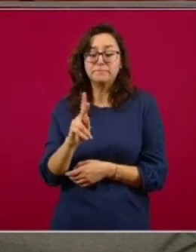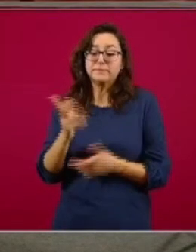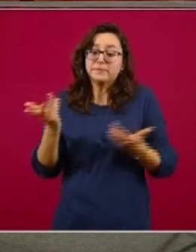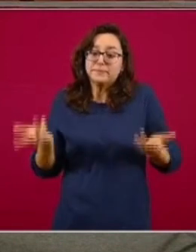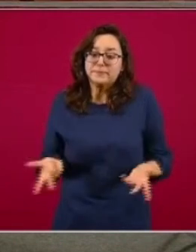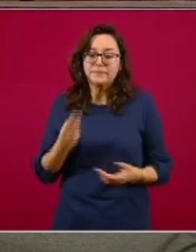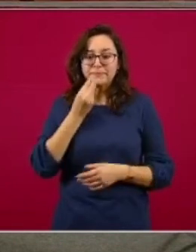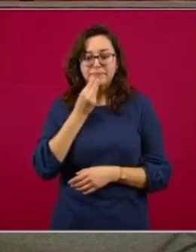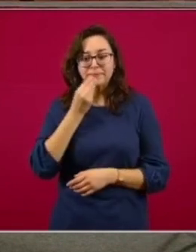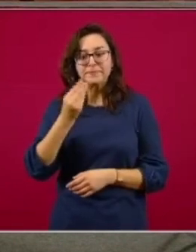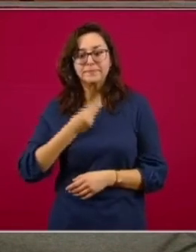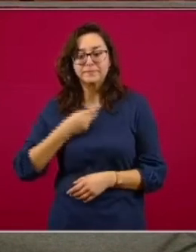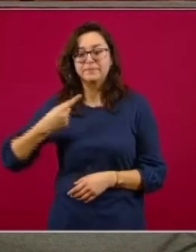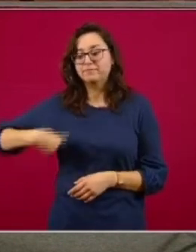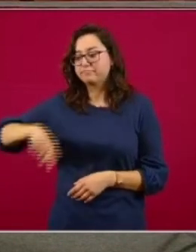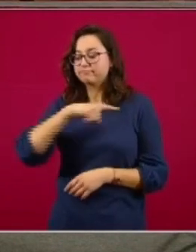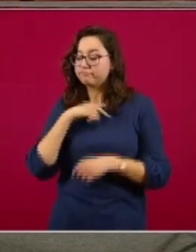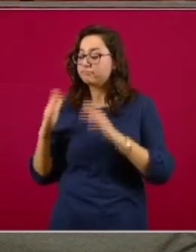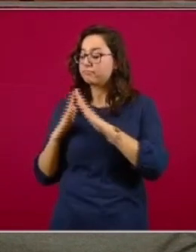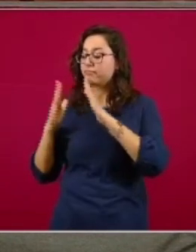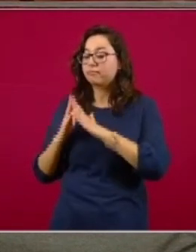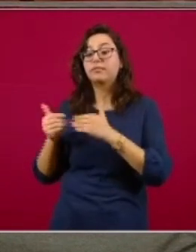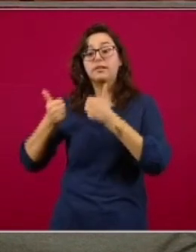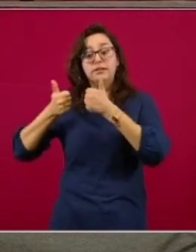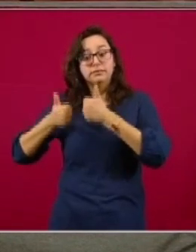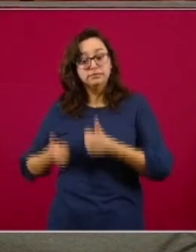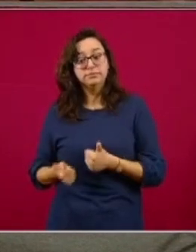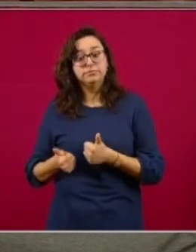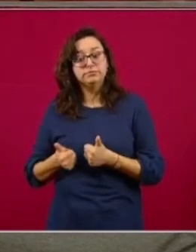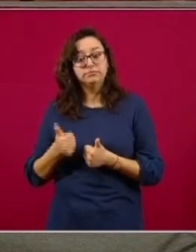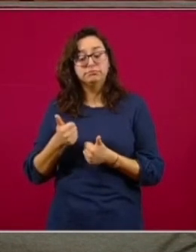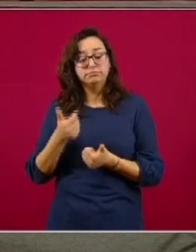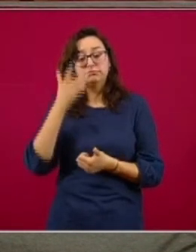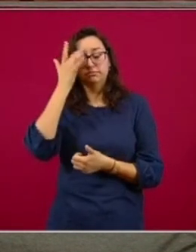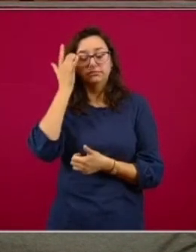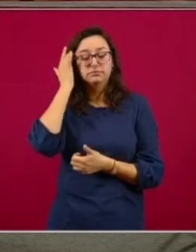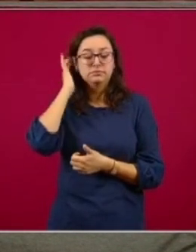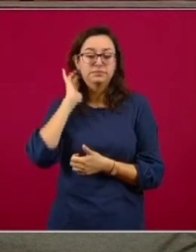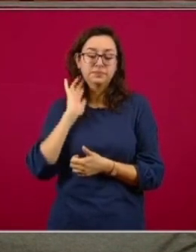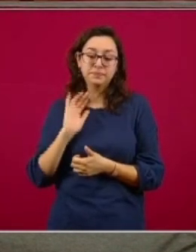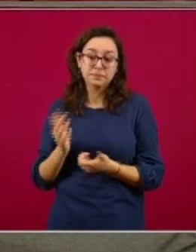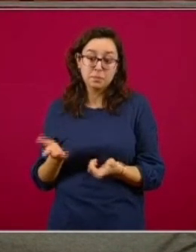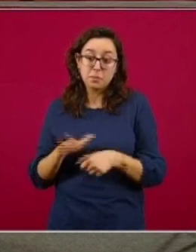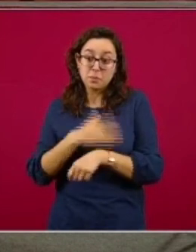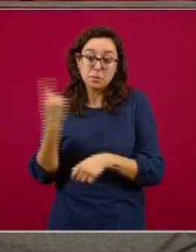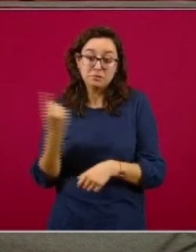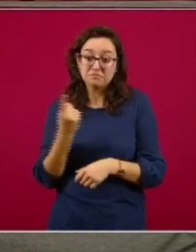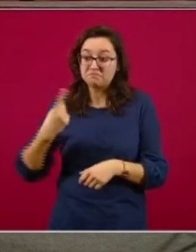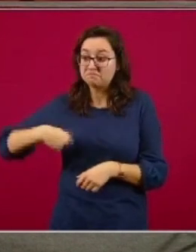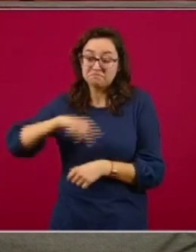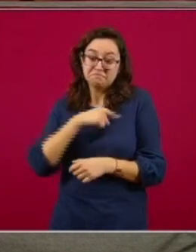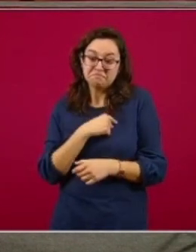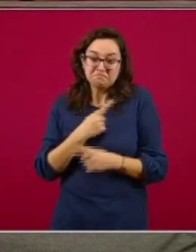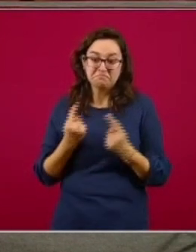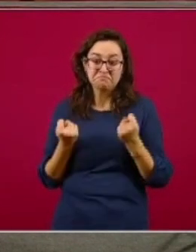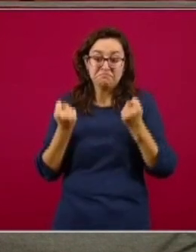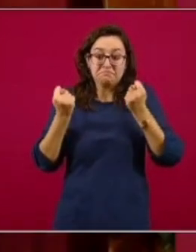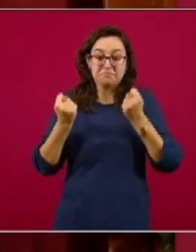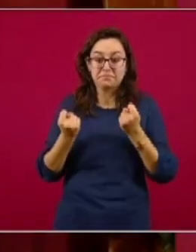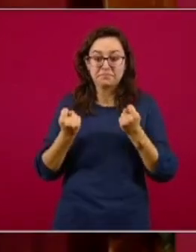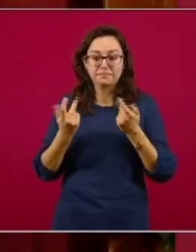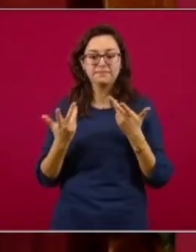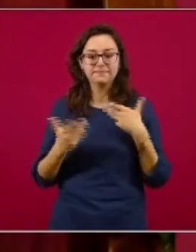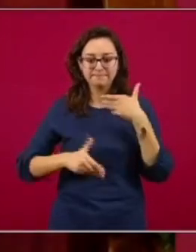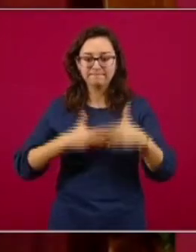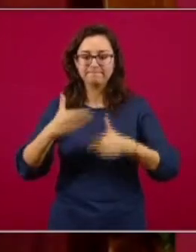estas medidas de quedarnos en casa en la medida de lo posible, seguiremos teniendo contagios. Y